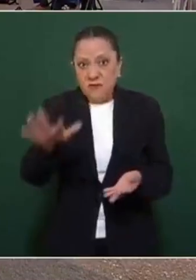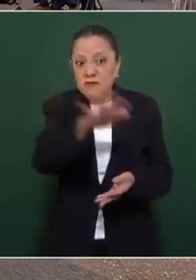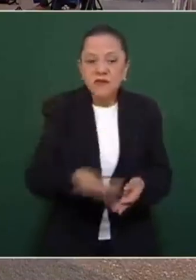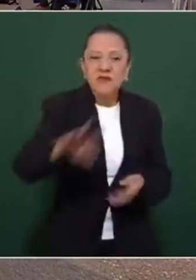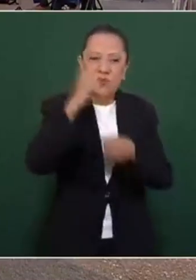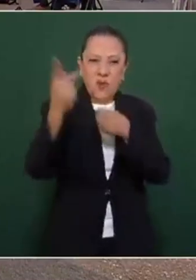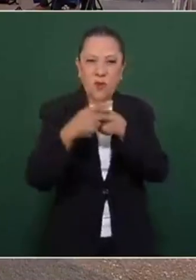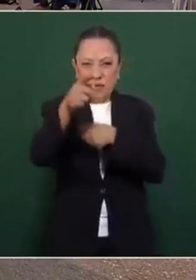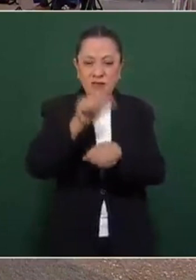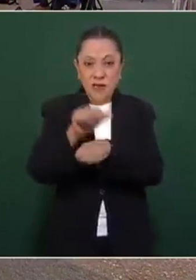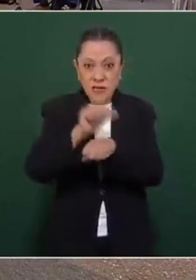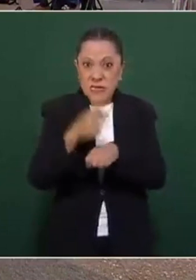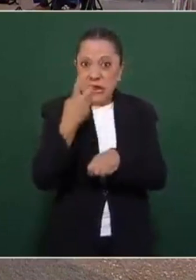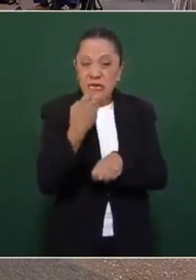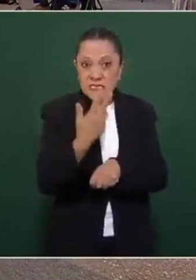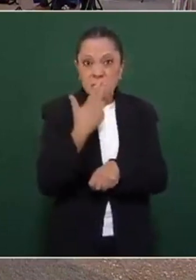eso